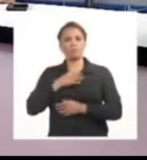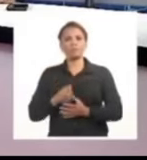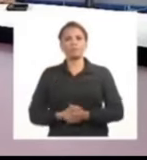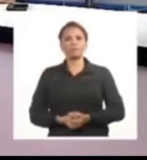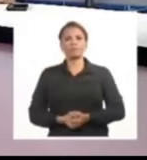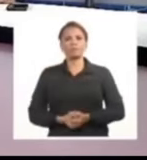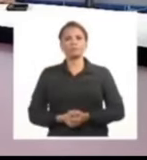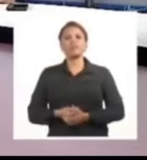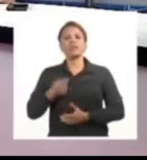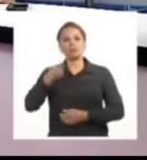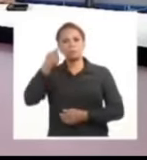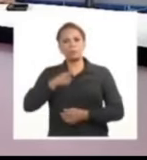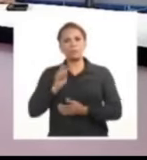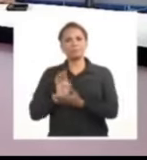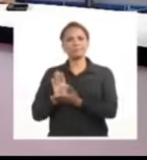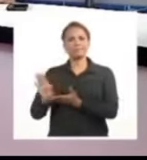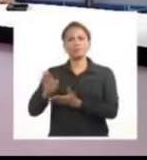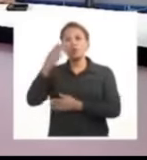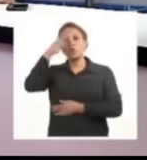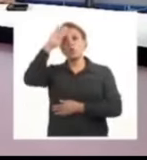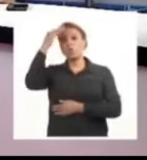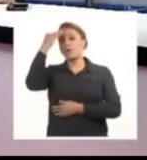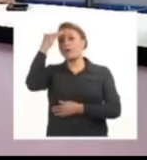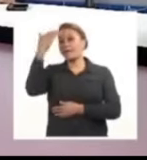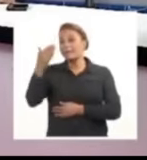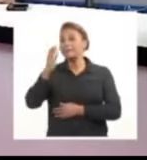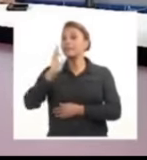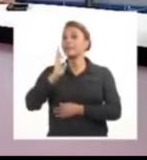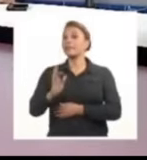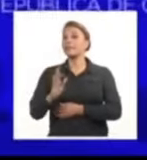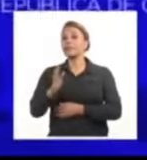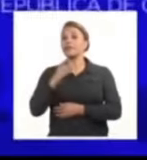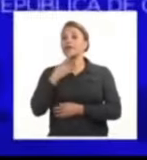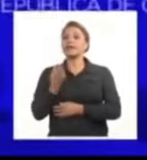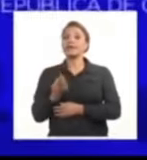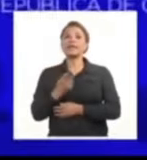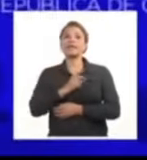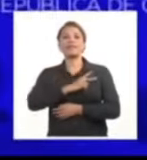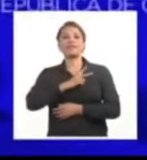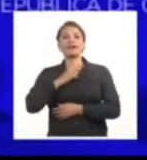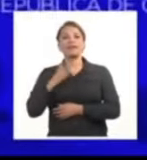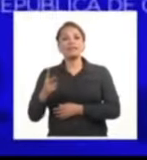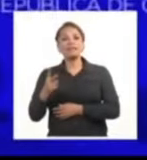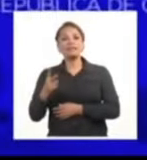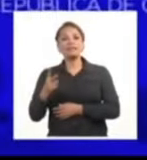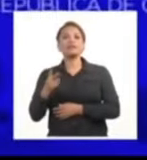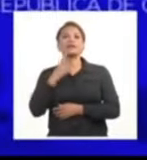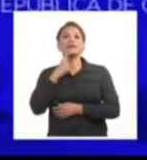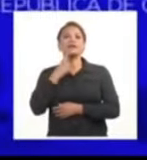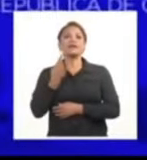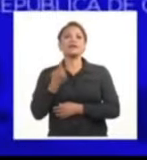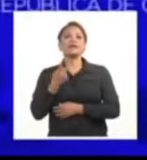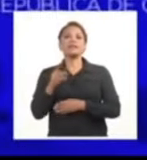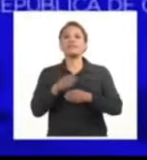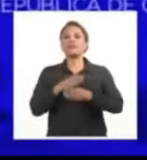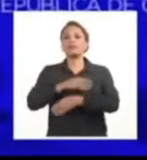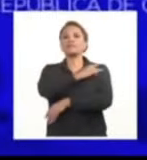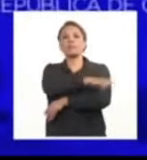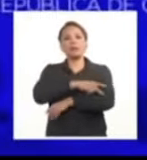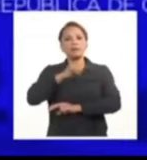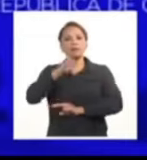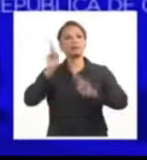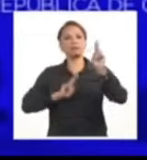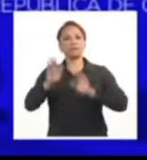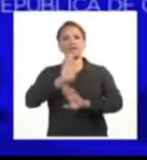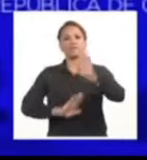enérgico rechazo cuba agradece y respeta la digna valiente y legítima posición de numerosos gobiernos en